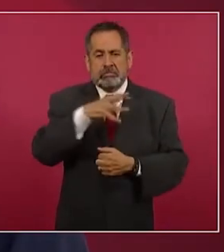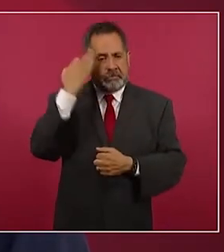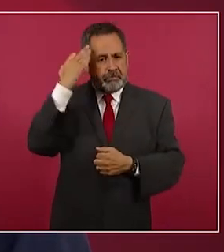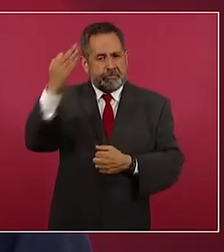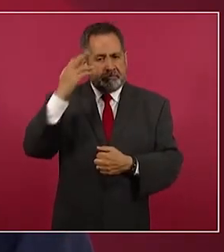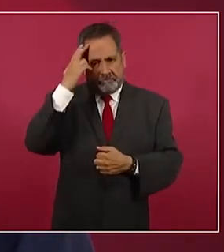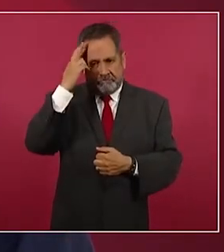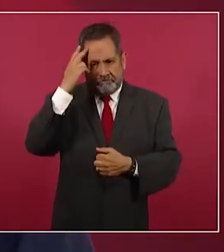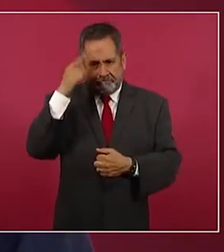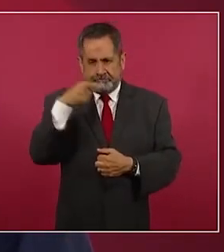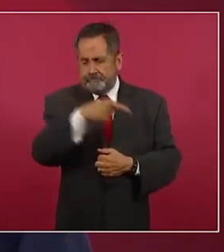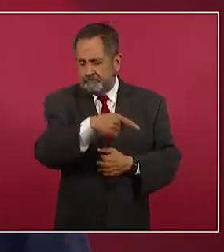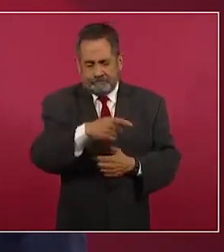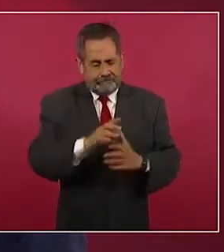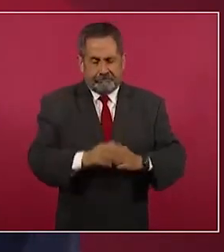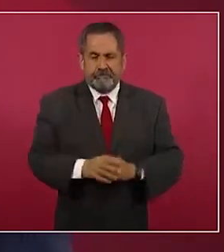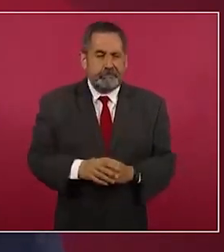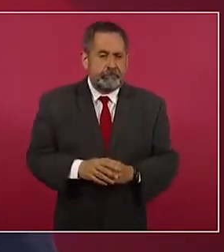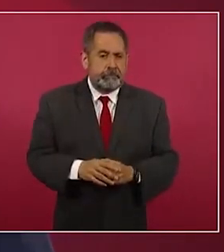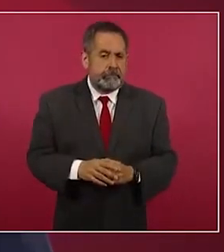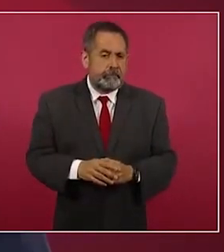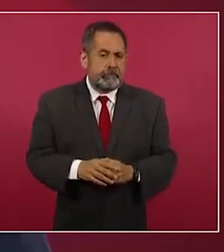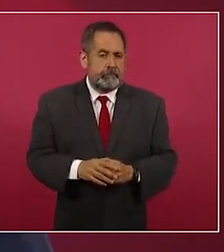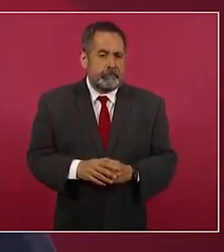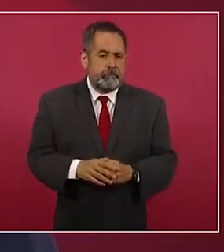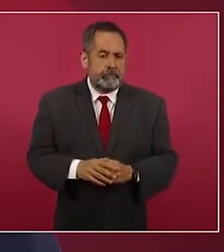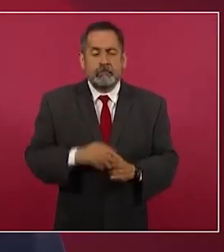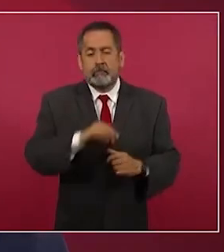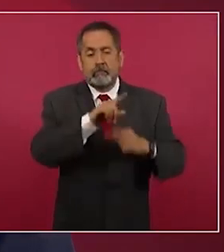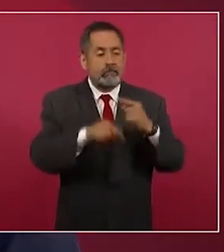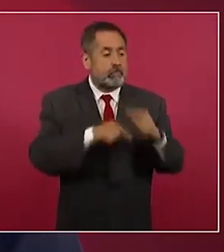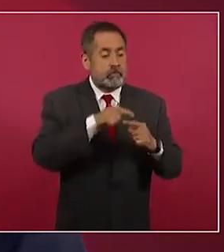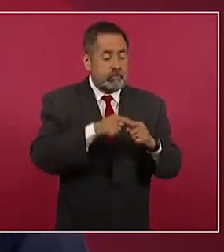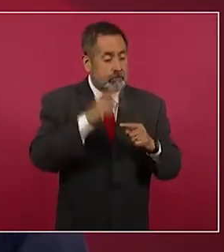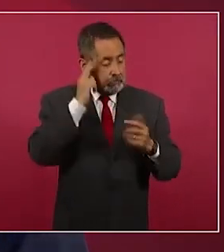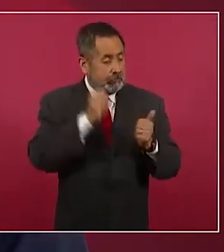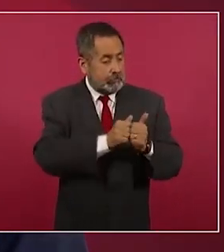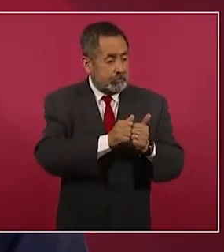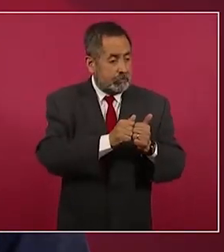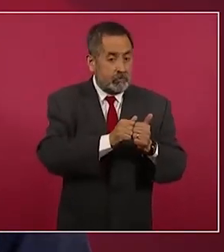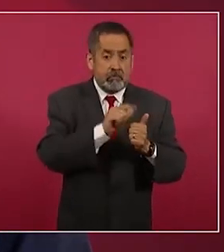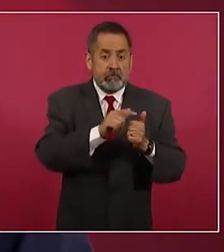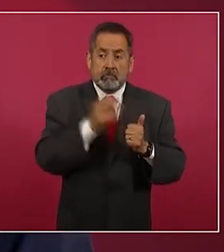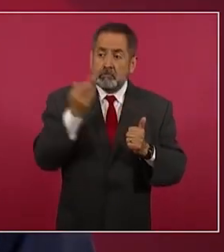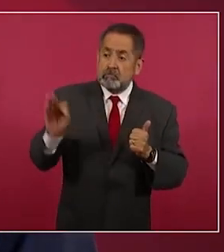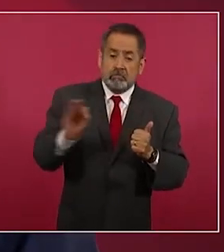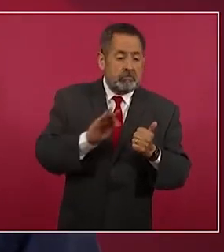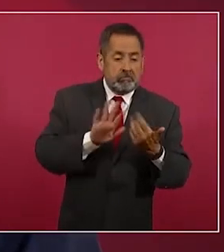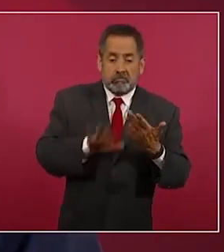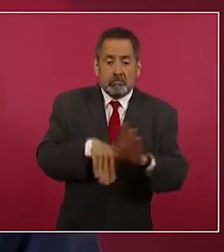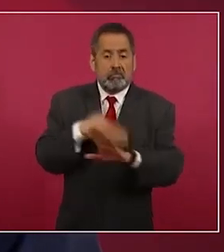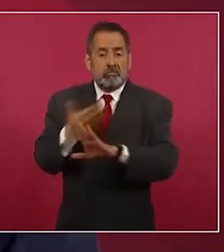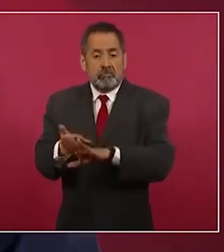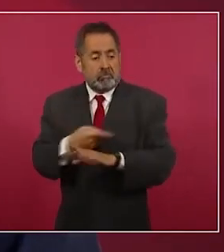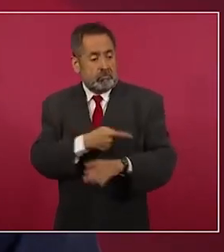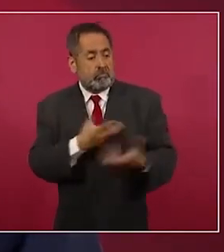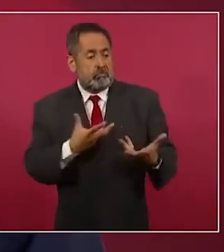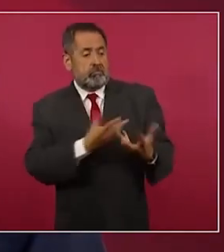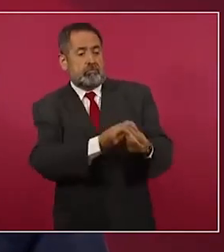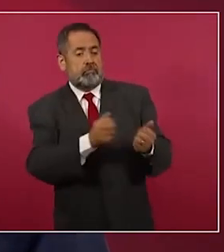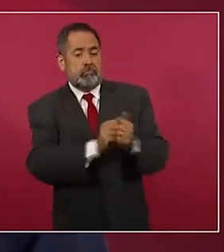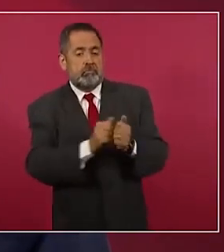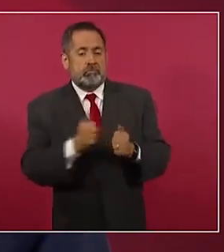y luego cómo se volvieron huertistas. Muy